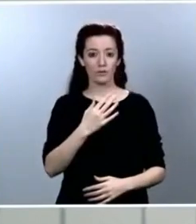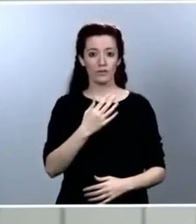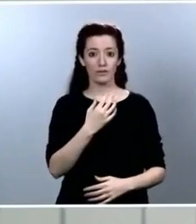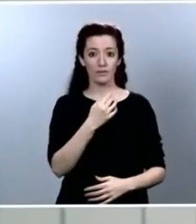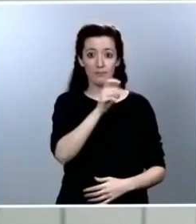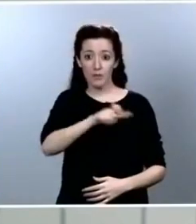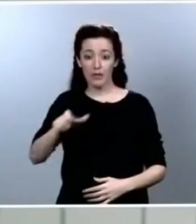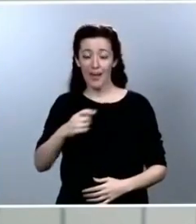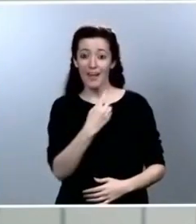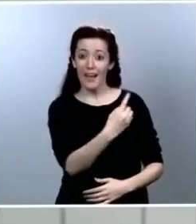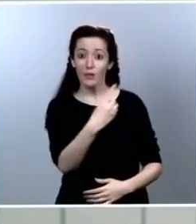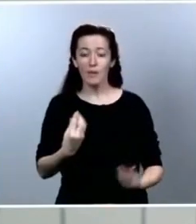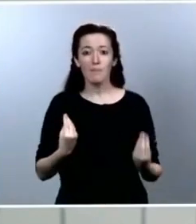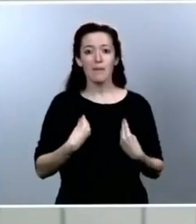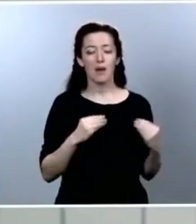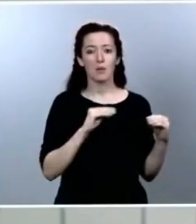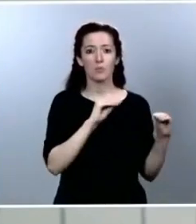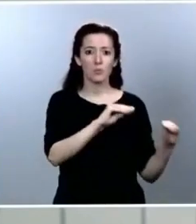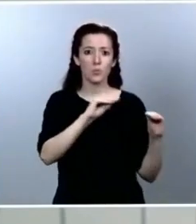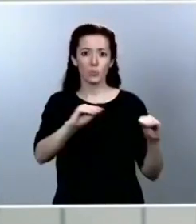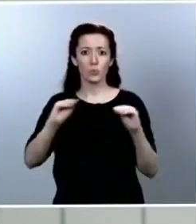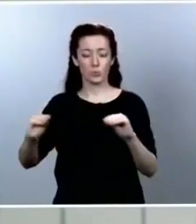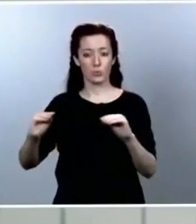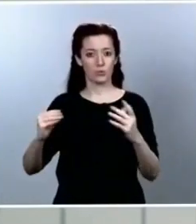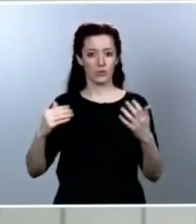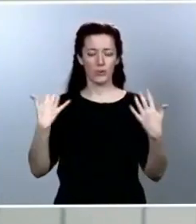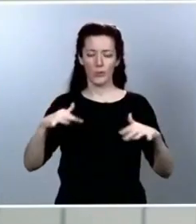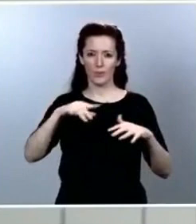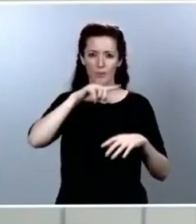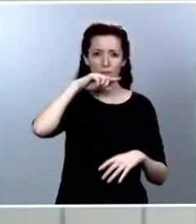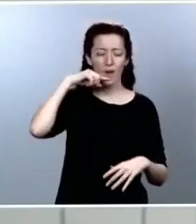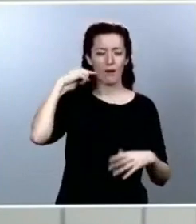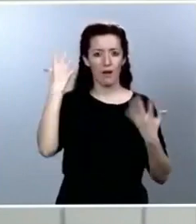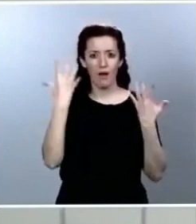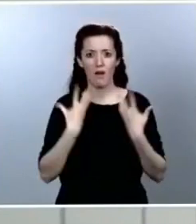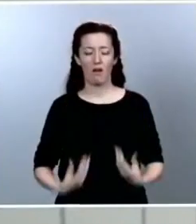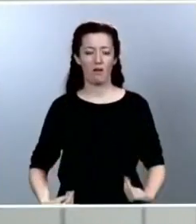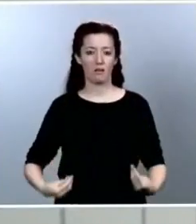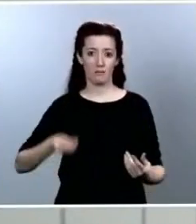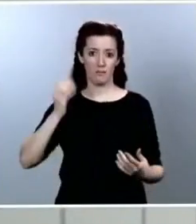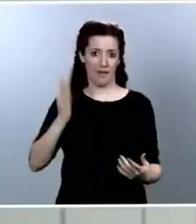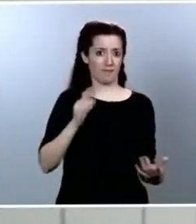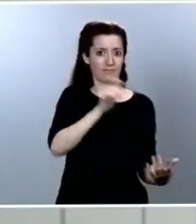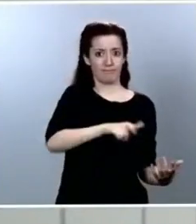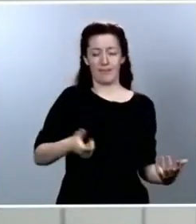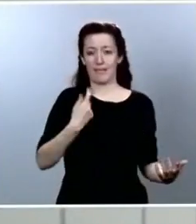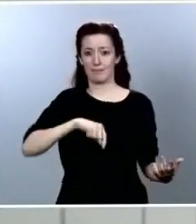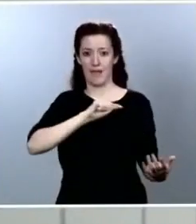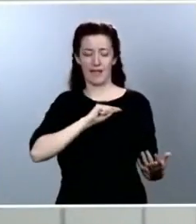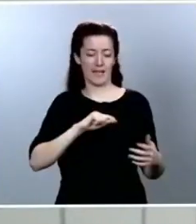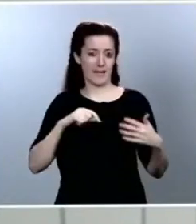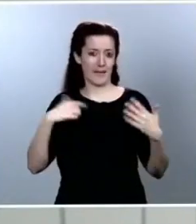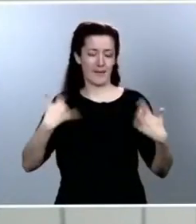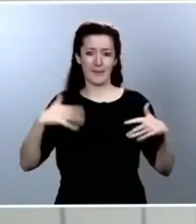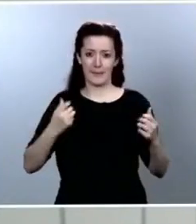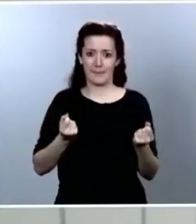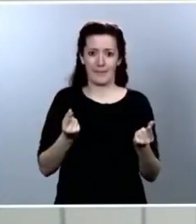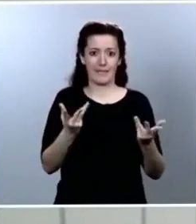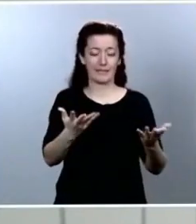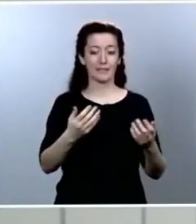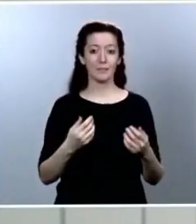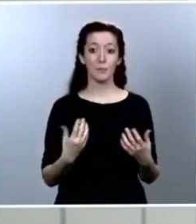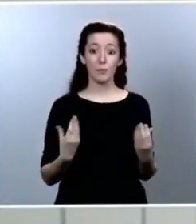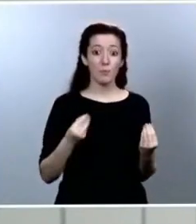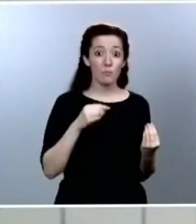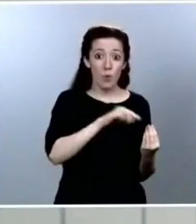ya a decenas de miles y miles de compatriotas. Muchos de ellos y ellas se han recuperado y otros muchos continúan luchando por su salud con